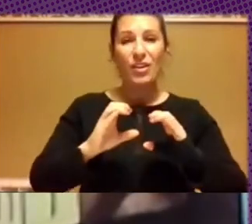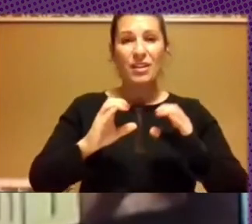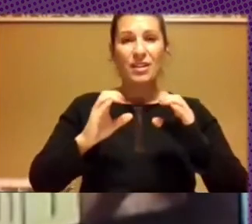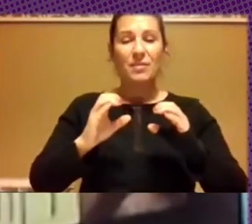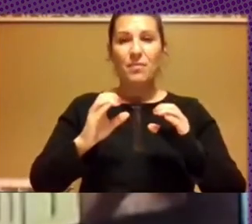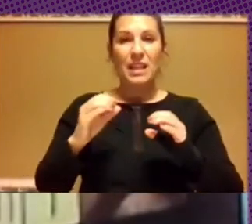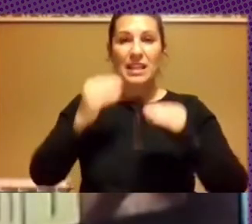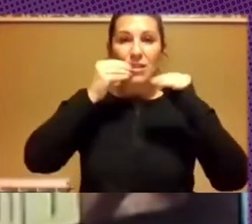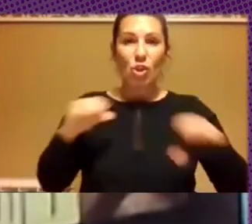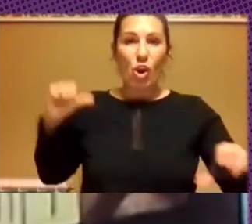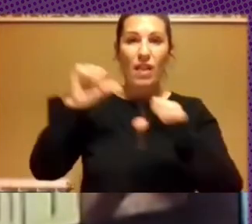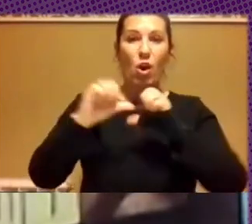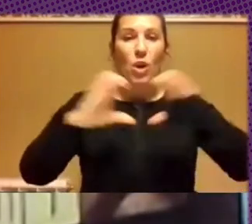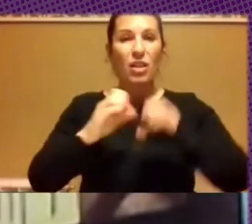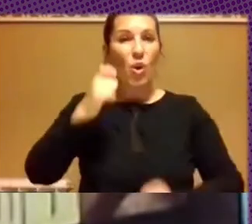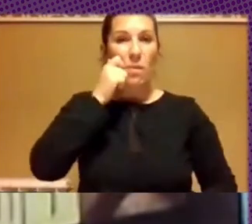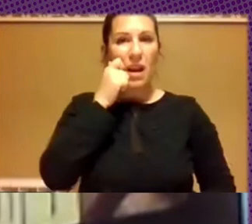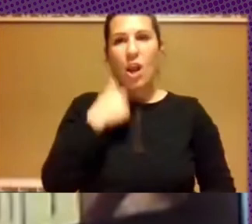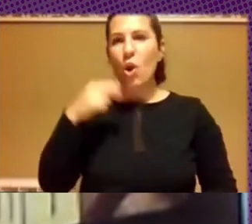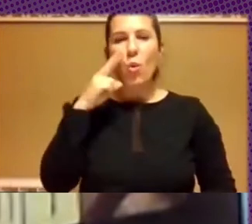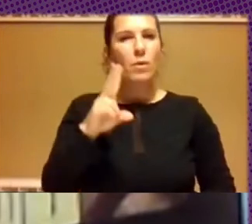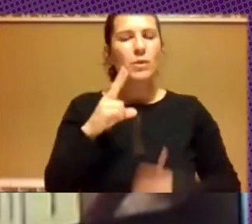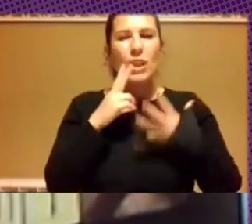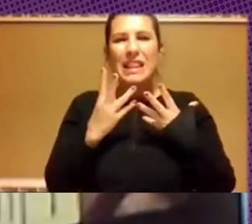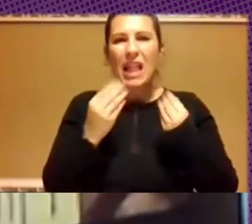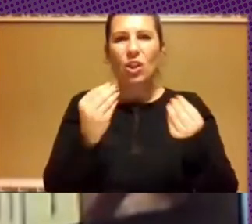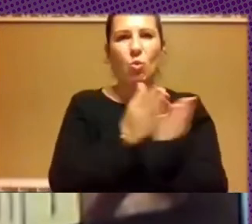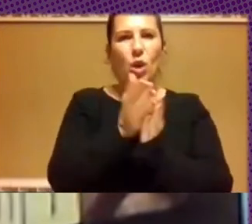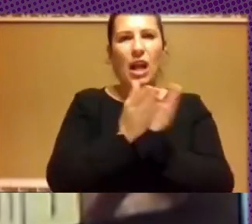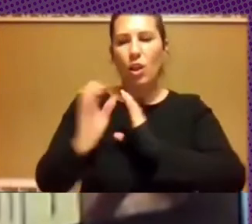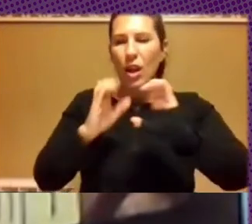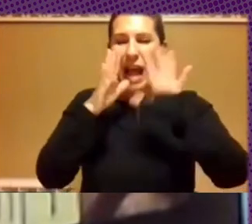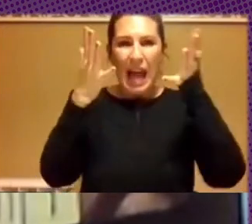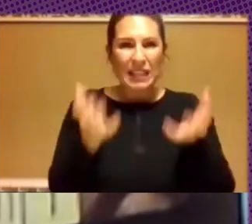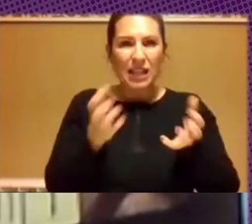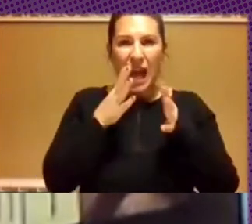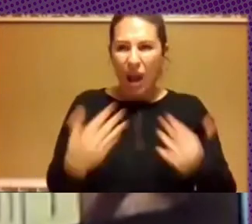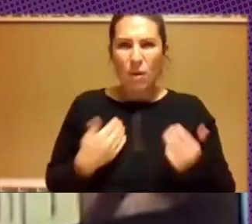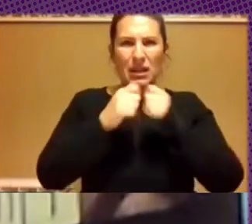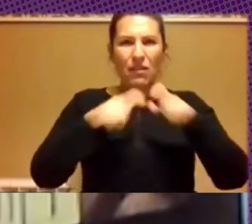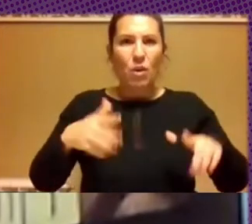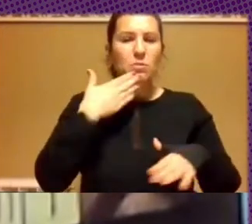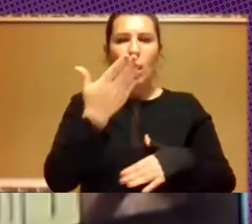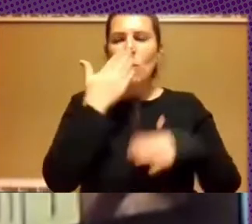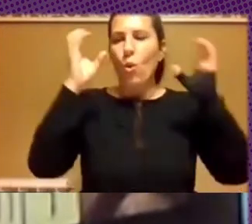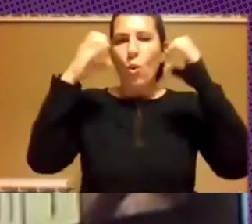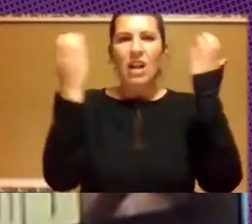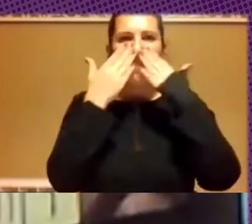de la comunicación humana tasas de concentración de medios de comunicación tales como las que vemos hoy con las plataformas como Google, Facebook, Twitter.